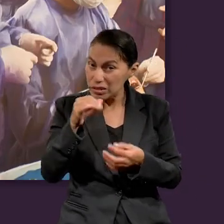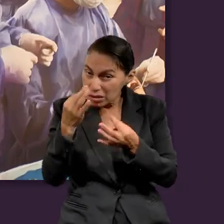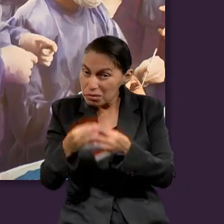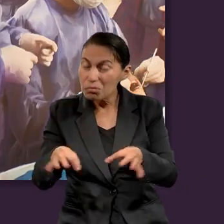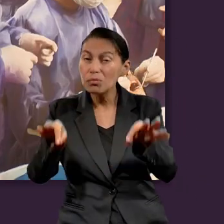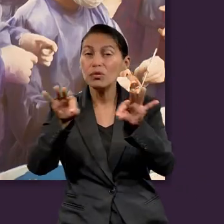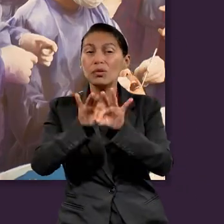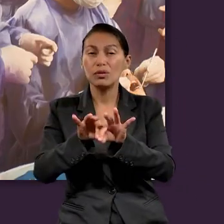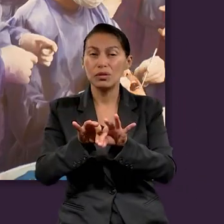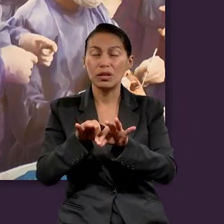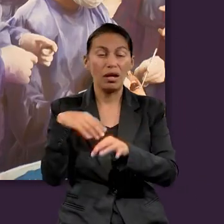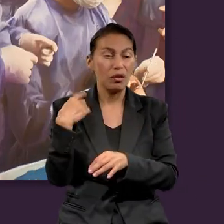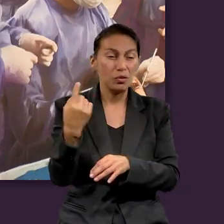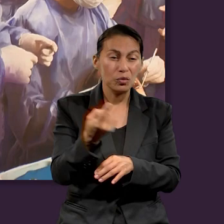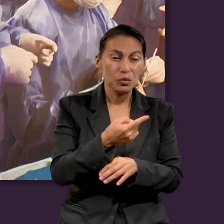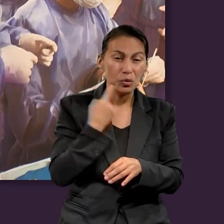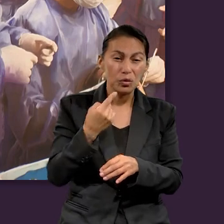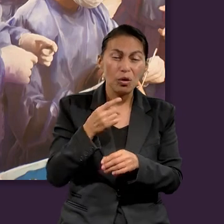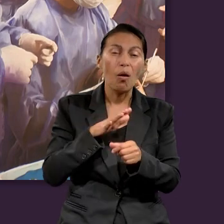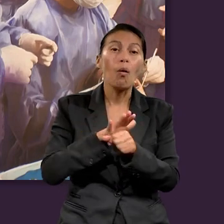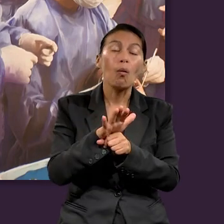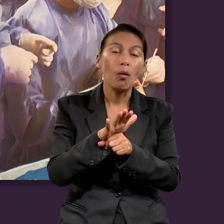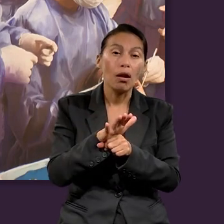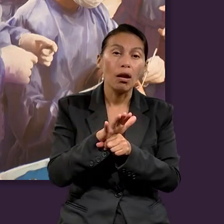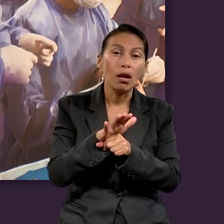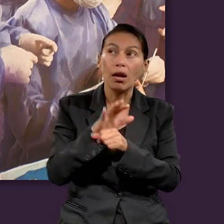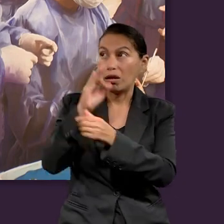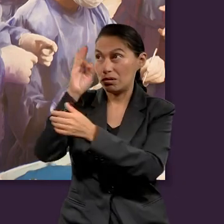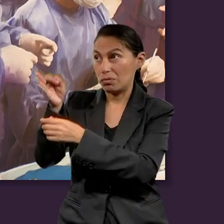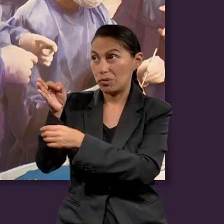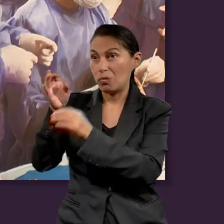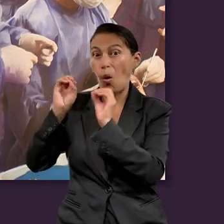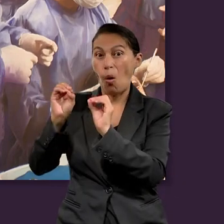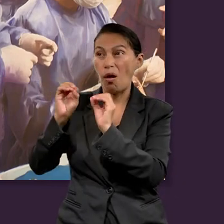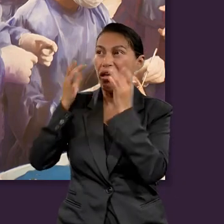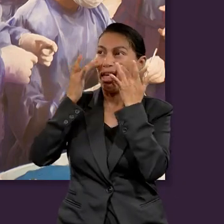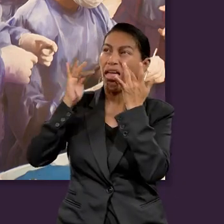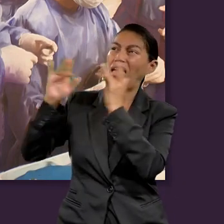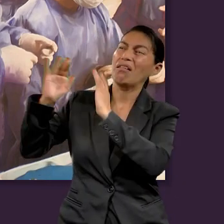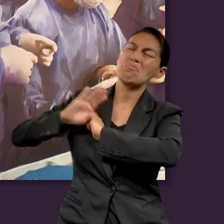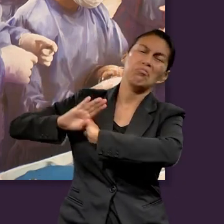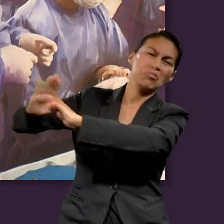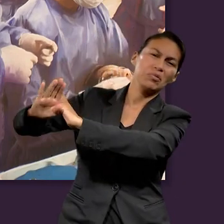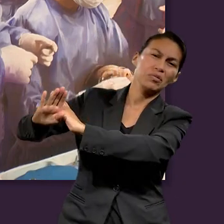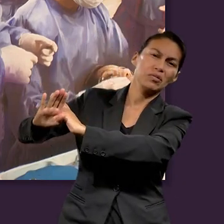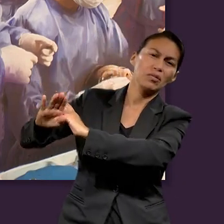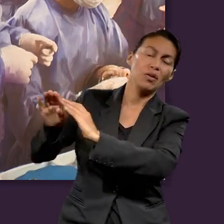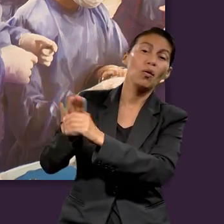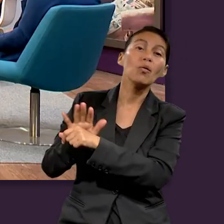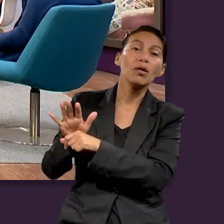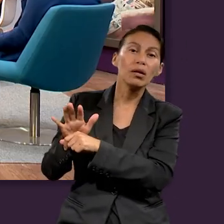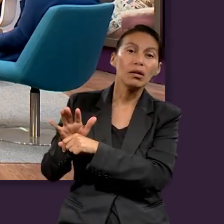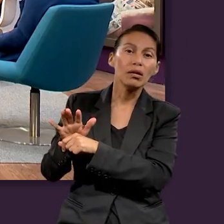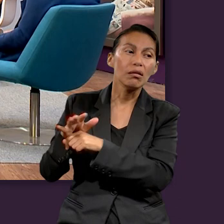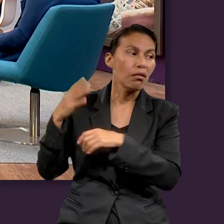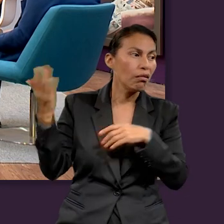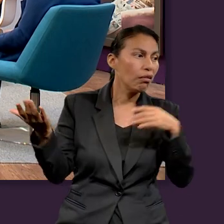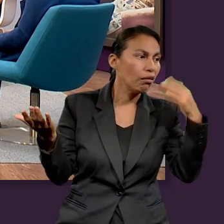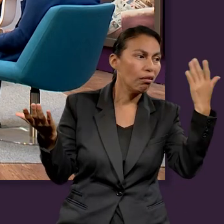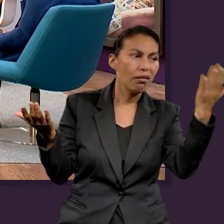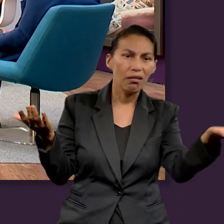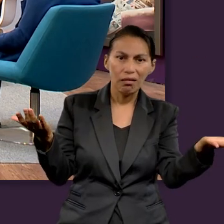mucha importancia porque, entonces, ¿estamos aceptando eso o lo estamos negando completamente? Sí,